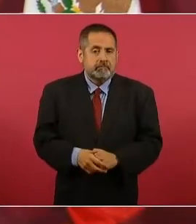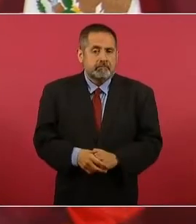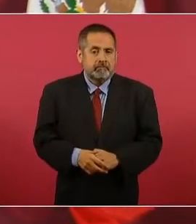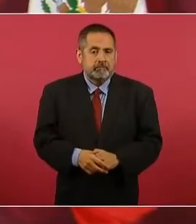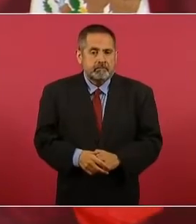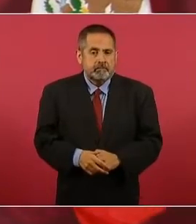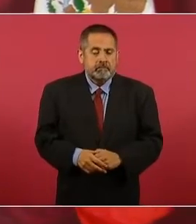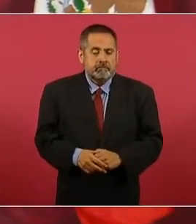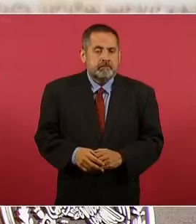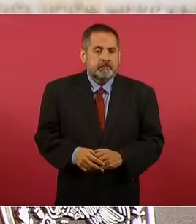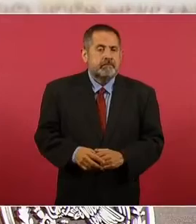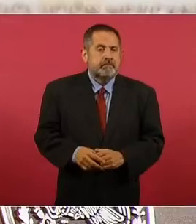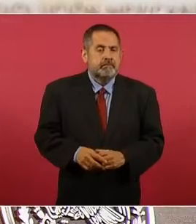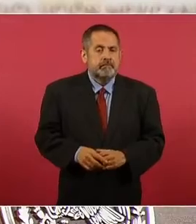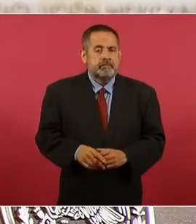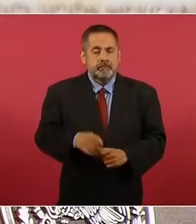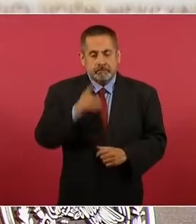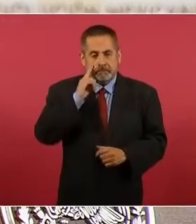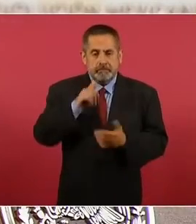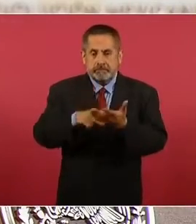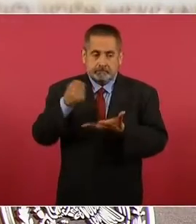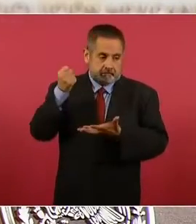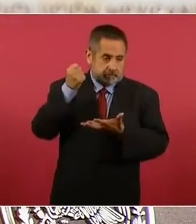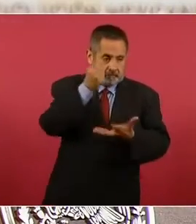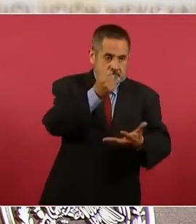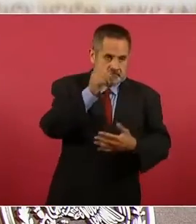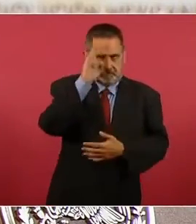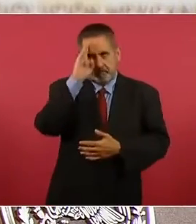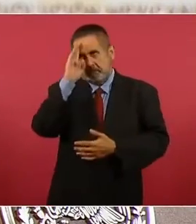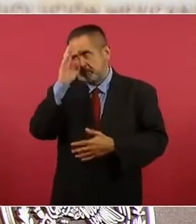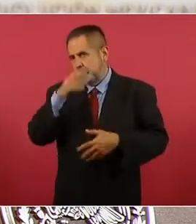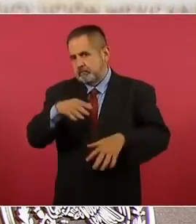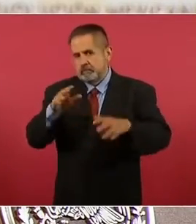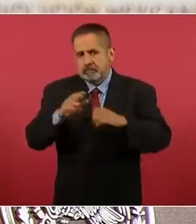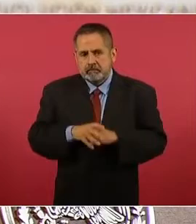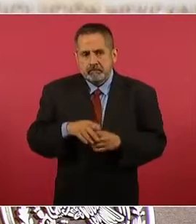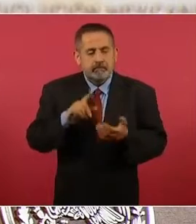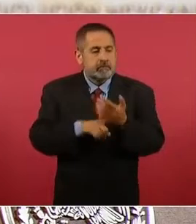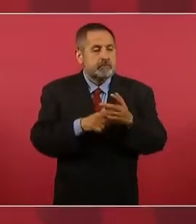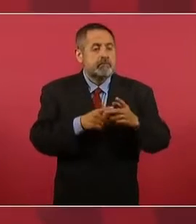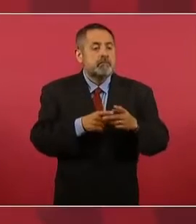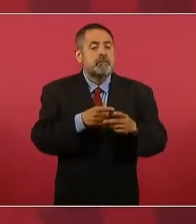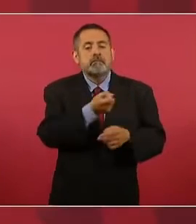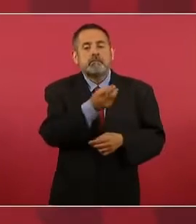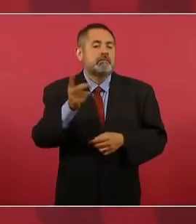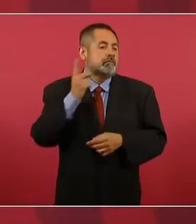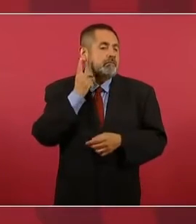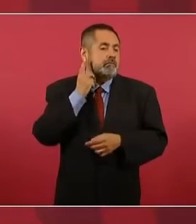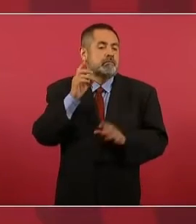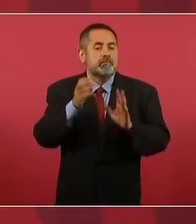Y la situación del presupuesto y los plurinominales,